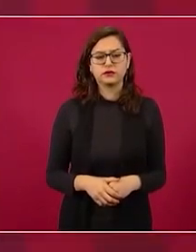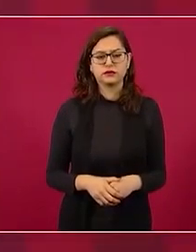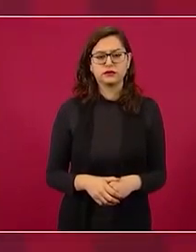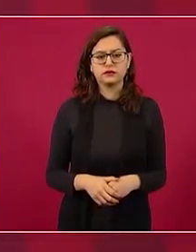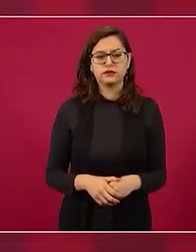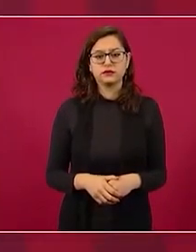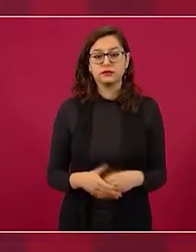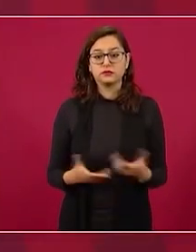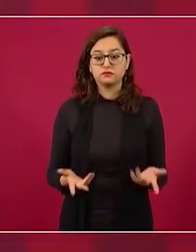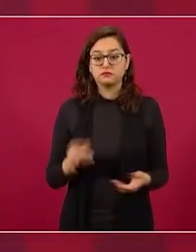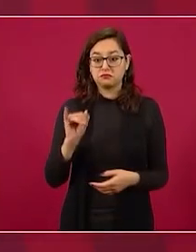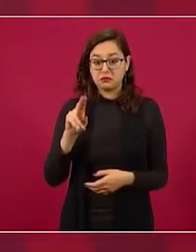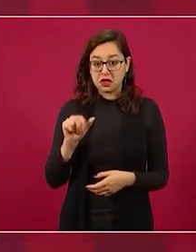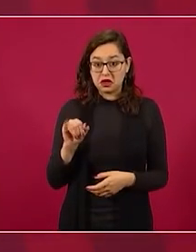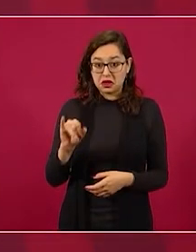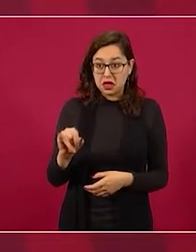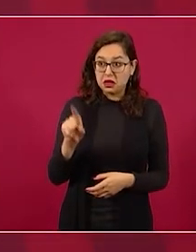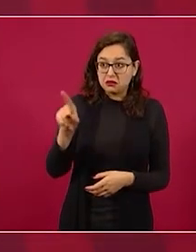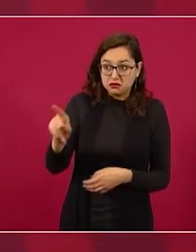ese organismo